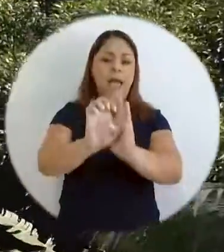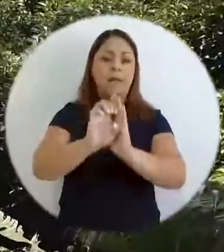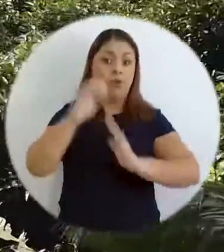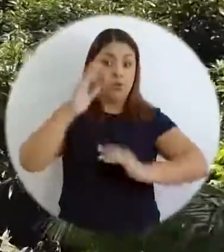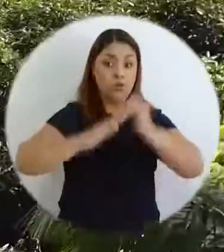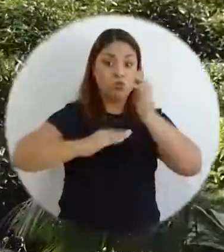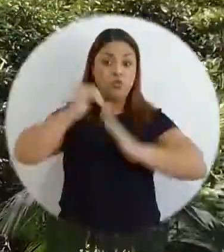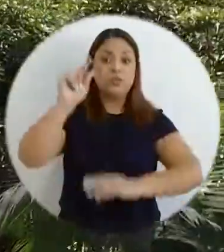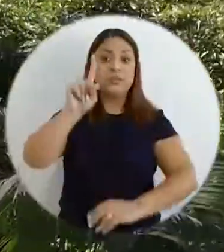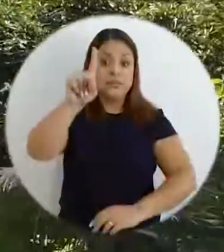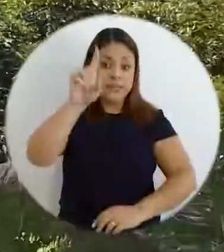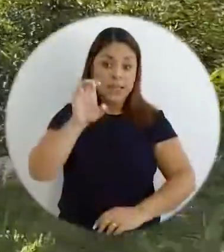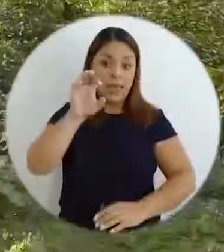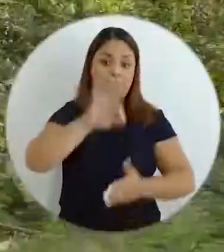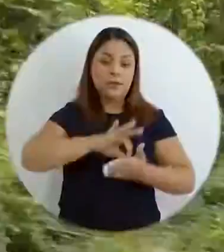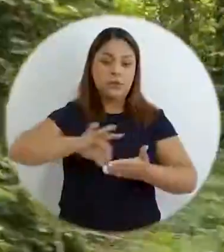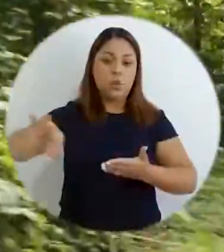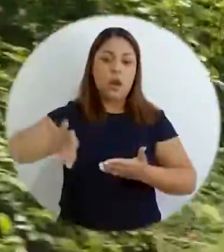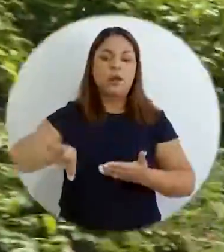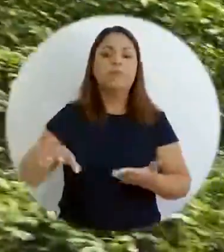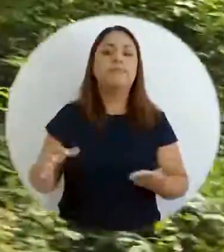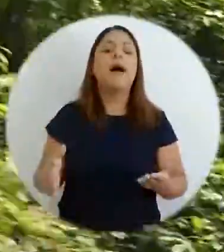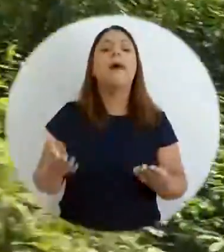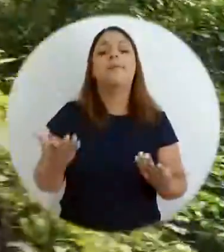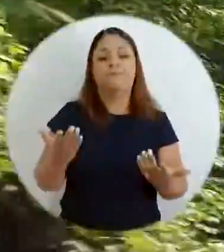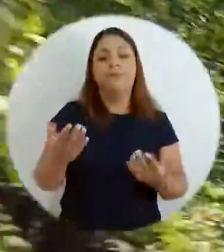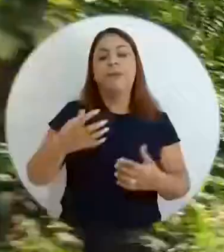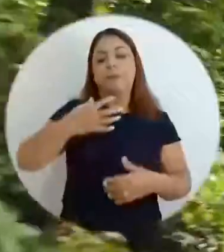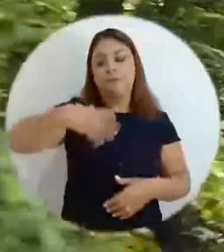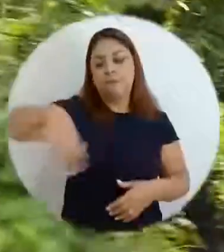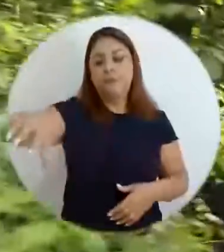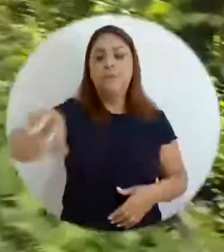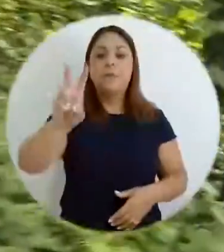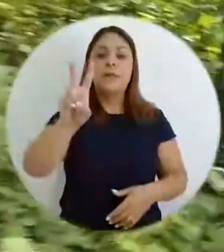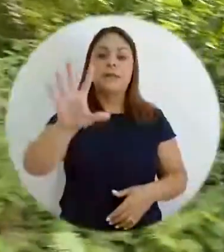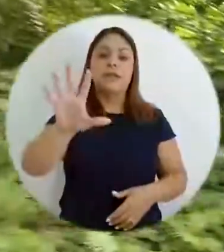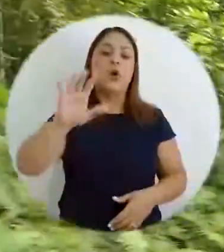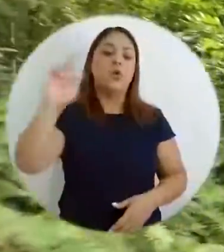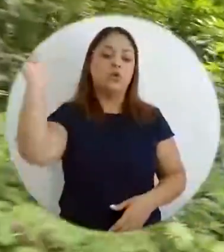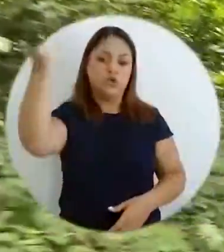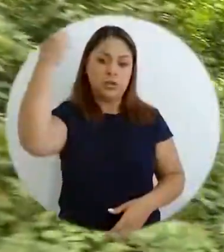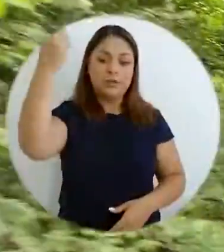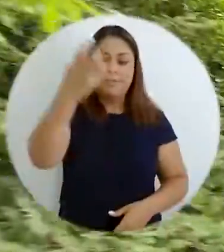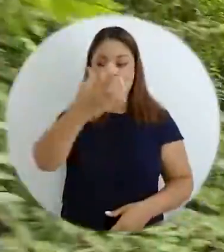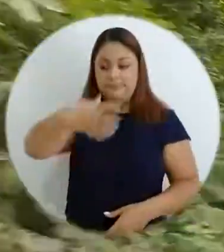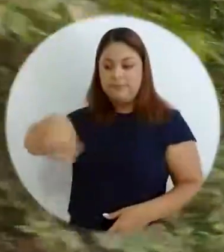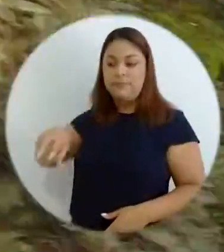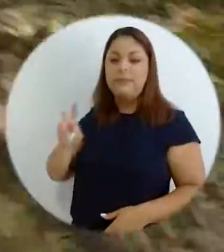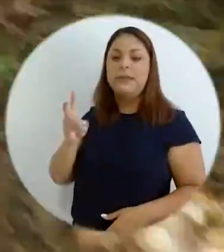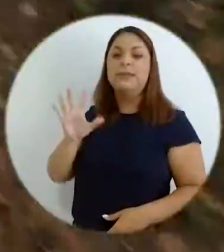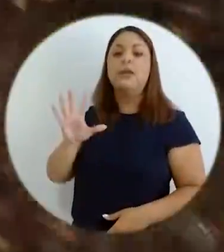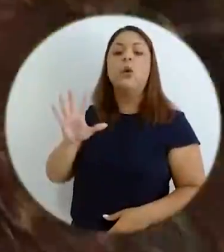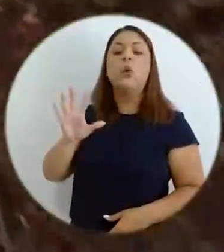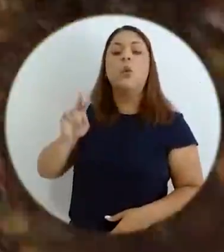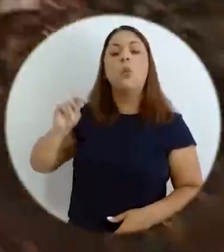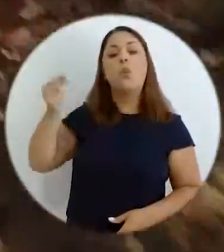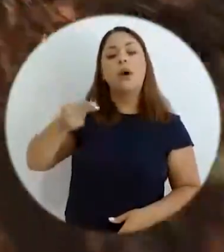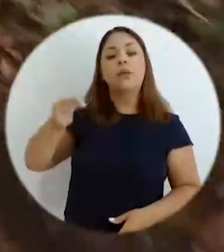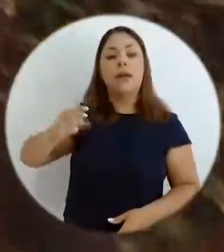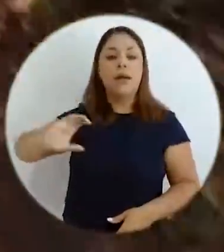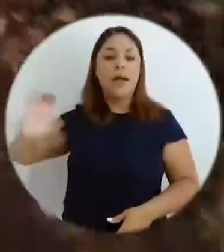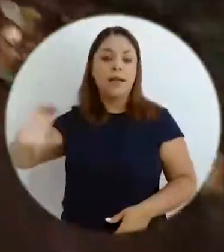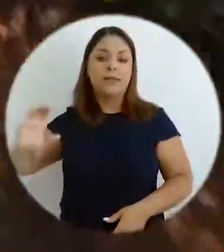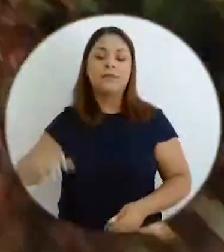retomando el ejemplo de poner construir 100 escuelas, pero de las cuales 25 van a ser en la región Chorotega, 30 en Huétar